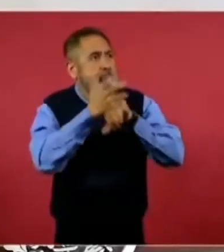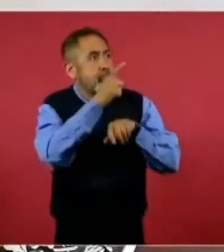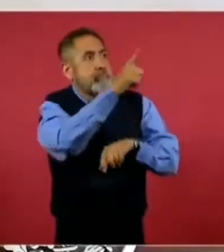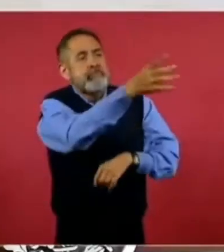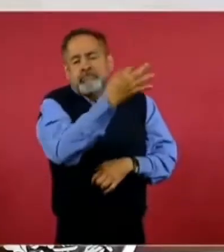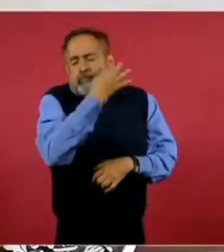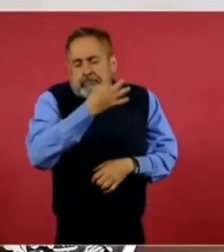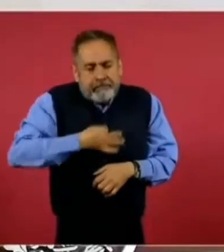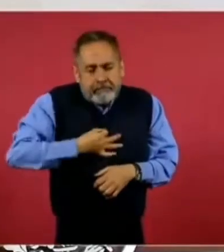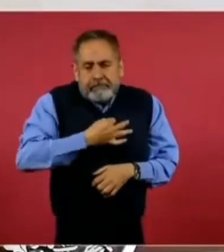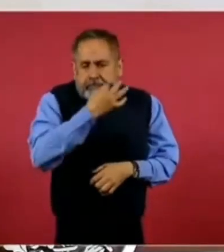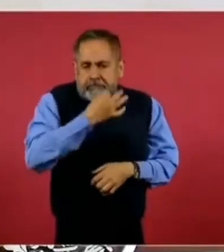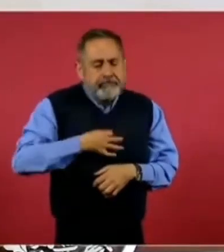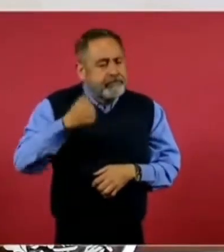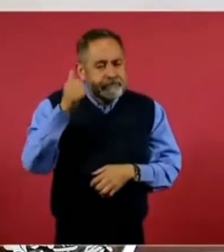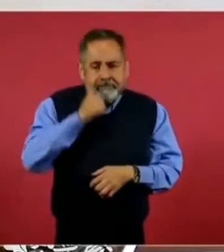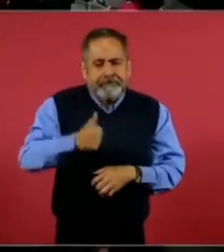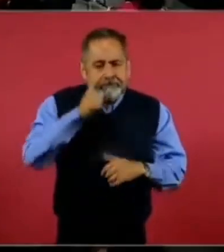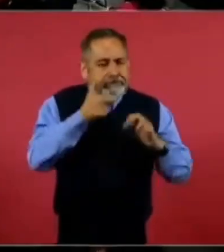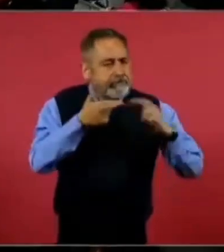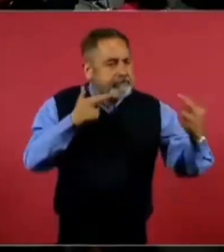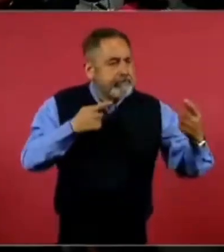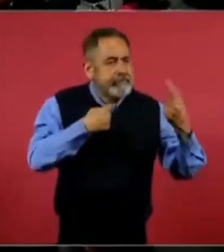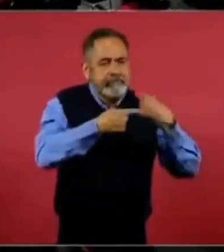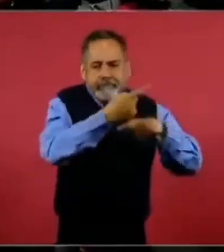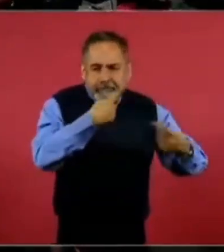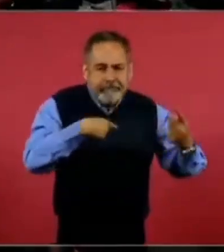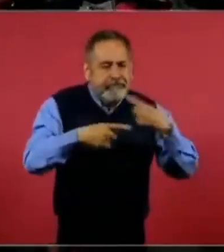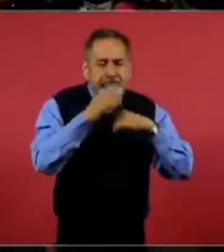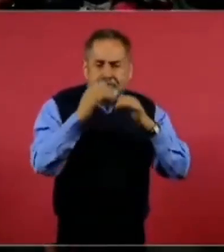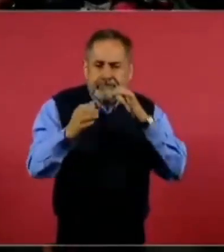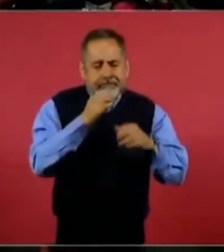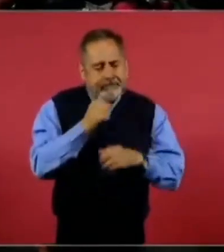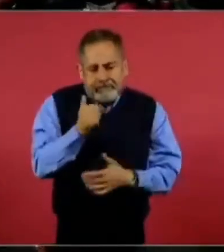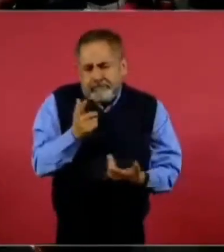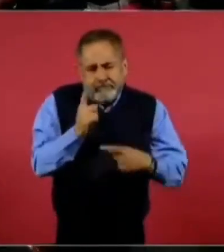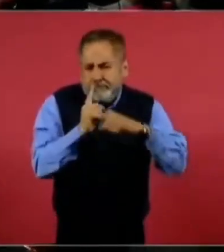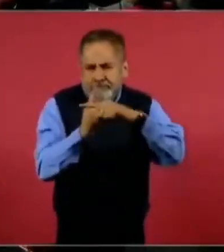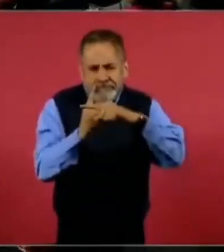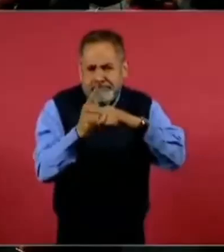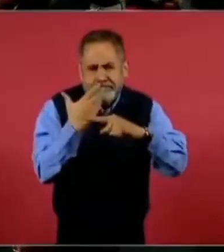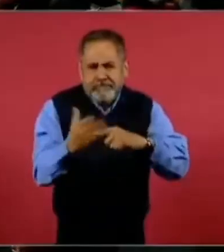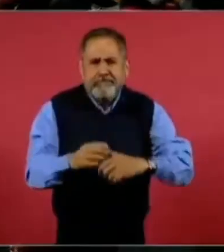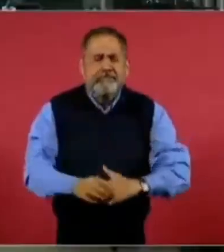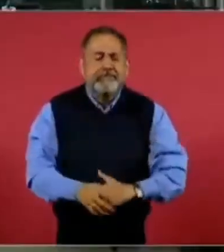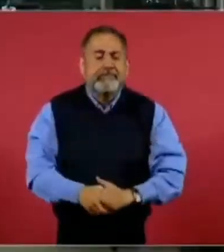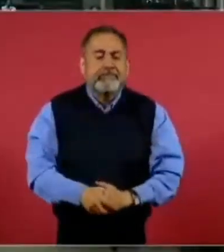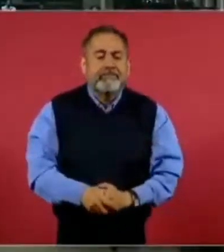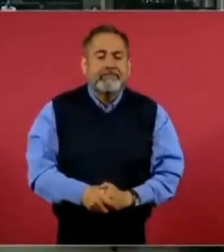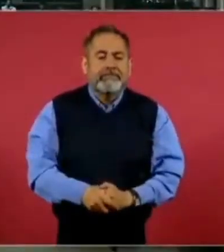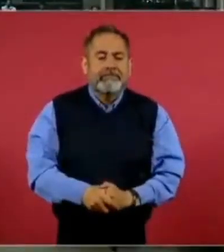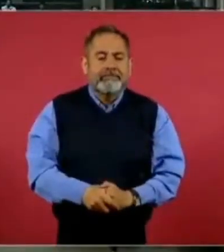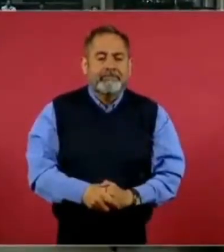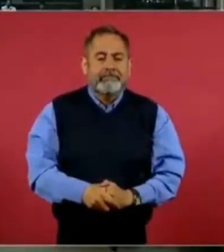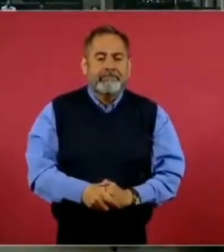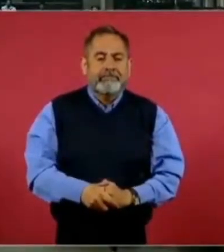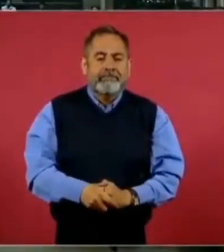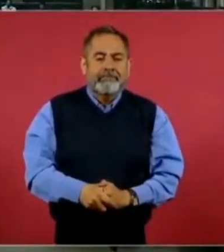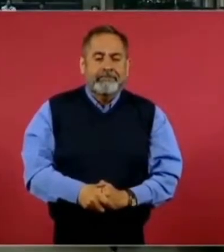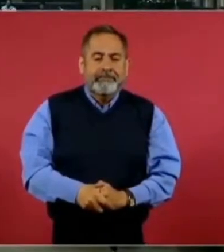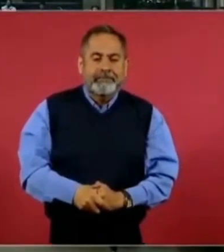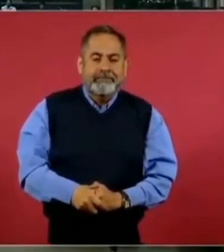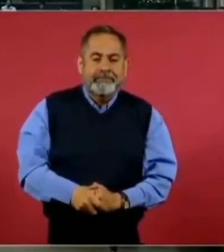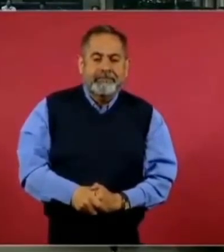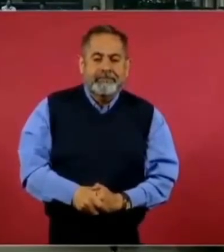parte de lo que se tiene que hacer. Pero claro que es importante y es positivo. Entonces, van a esperar, porque la información que nos presenta es todavía